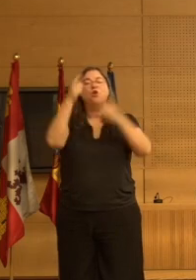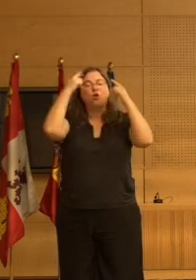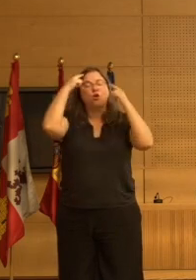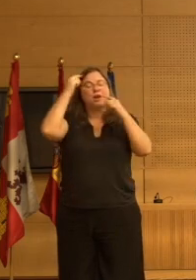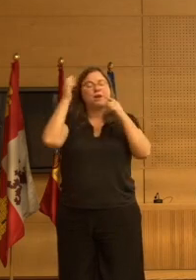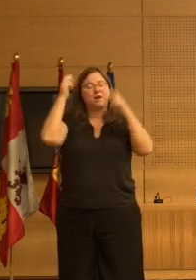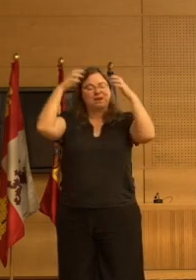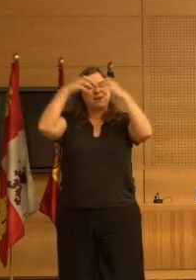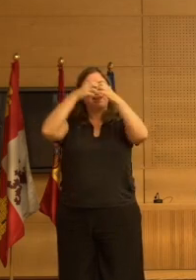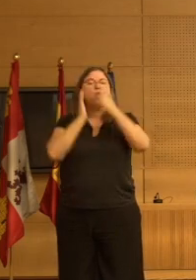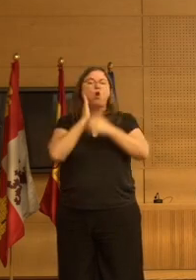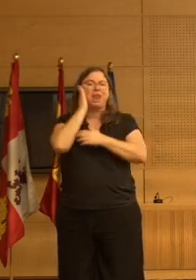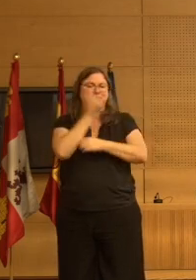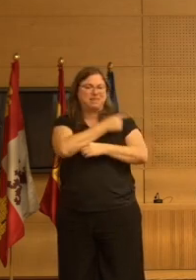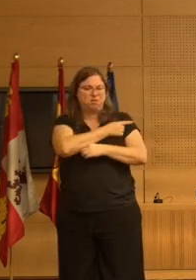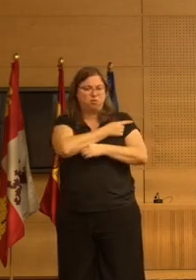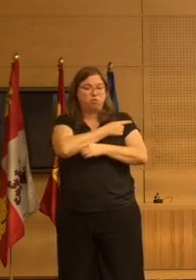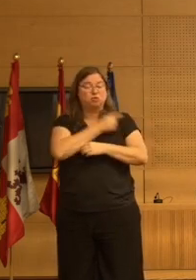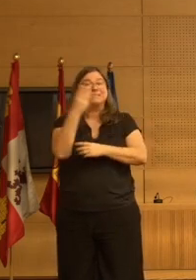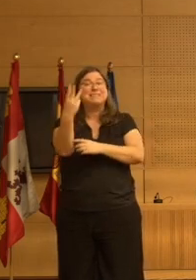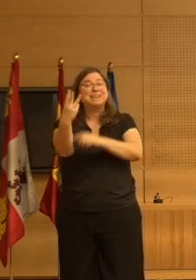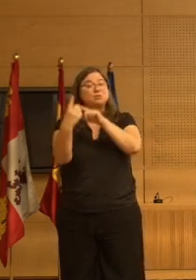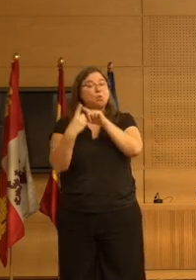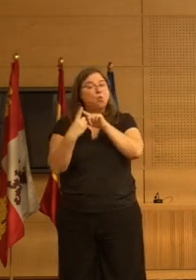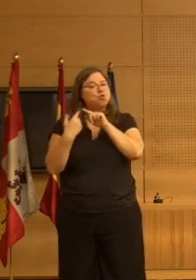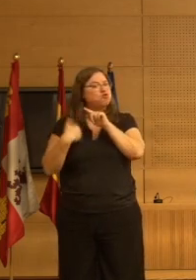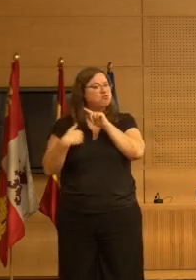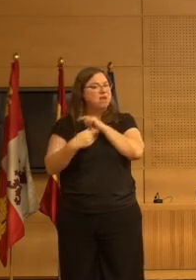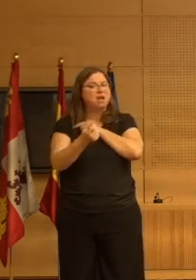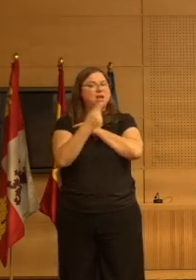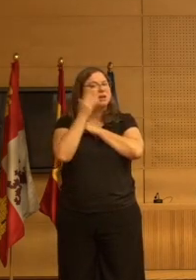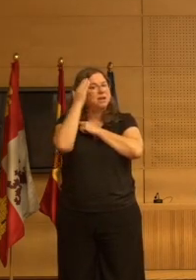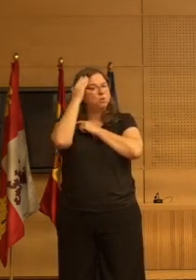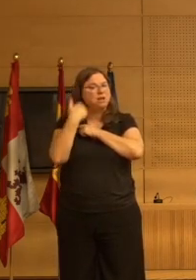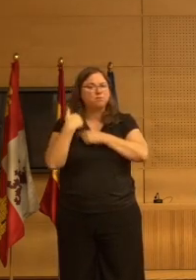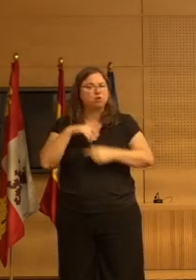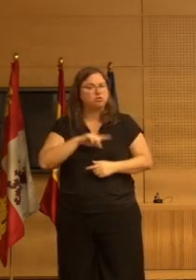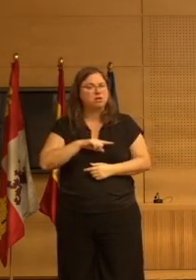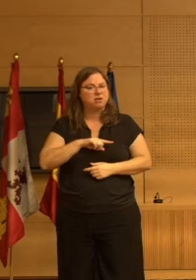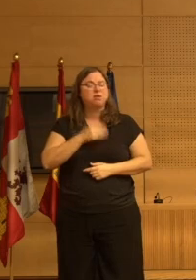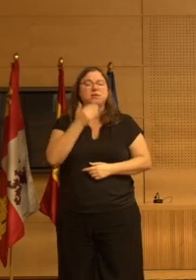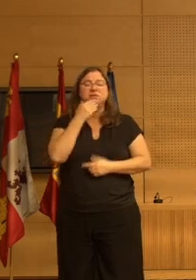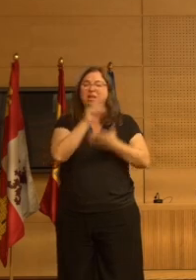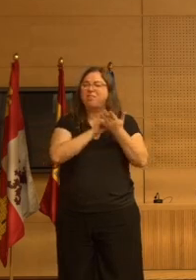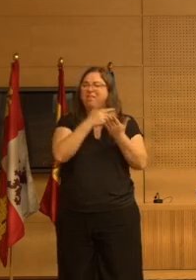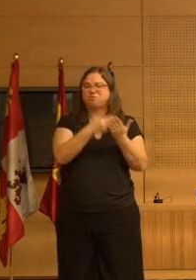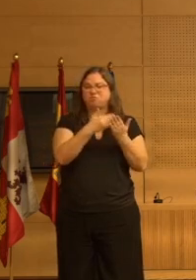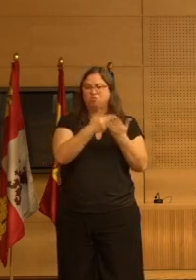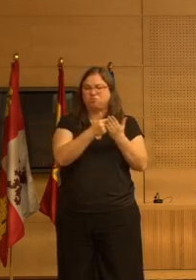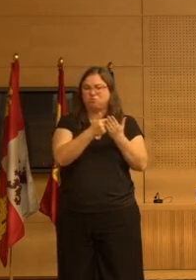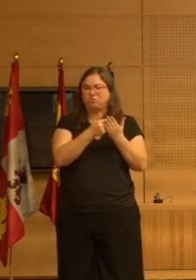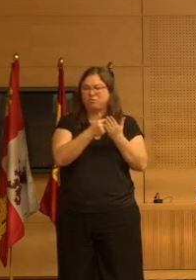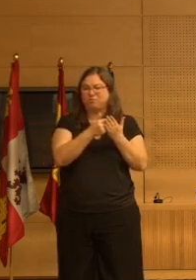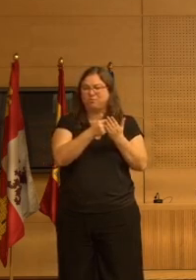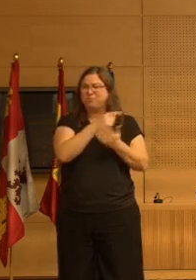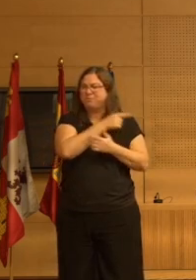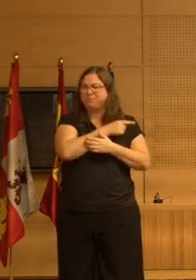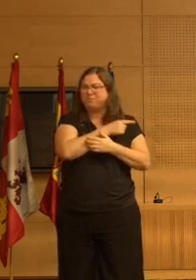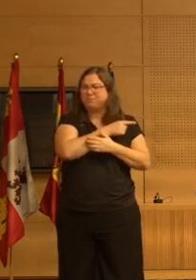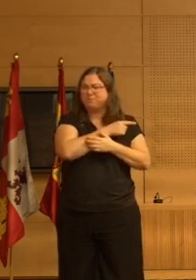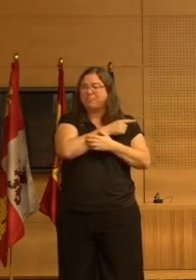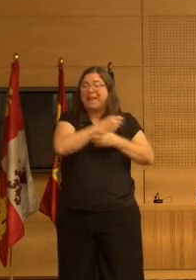tres de los pacientes que ingresan en la residencia traen el neuroléptico y aquí están los datos esto es la